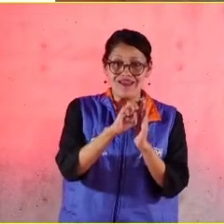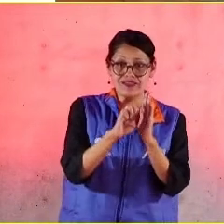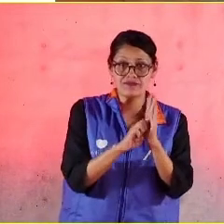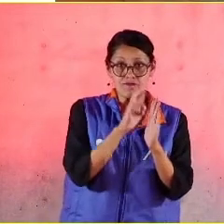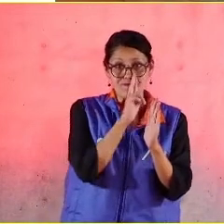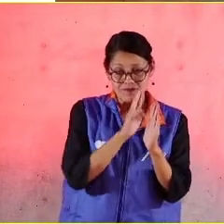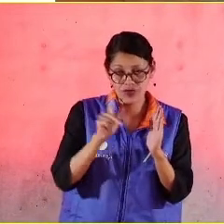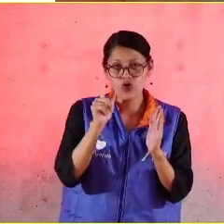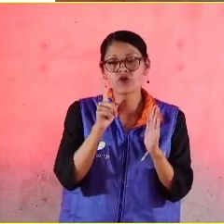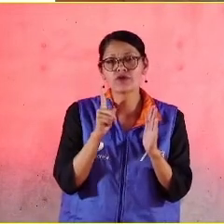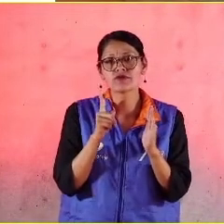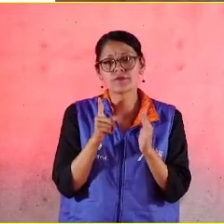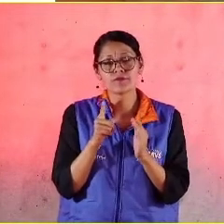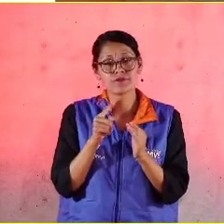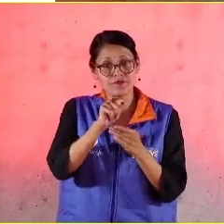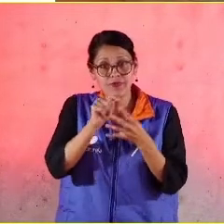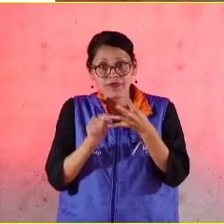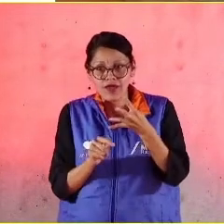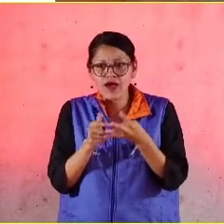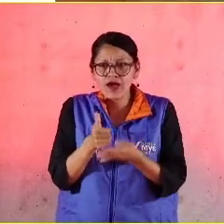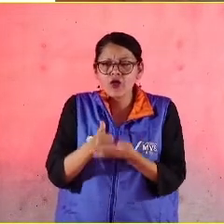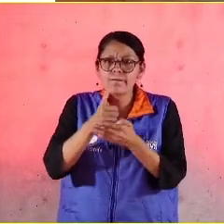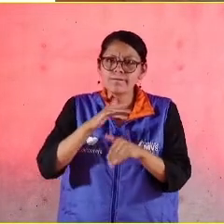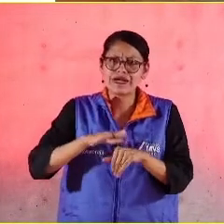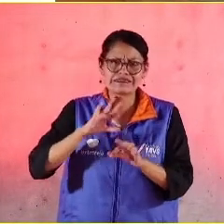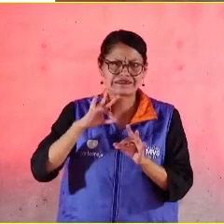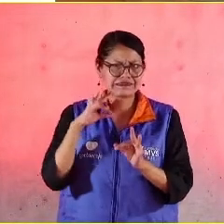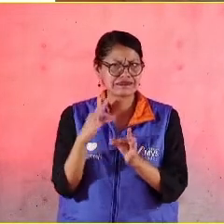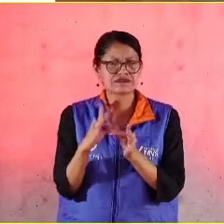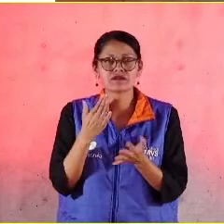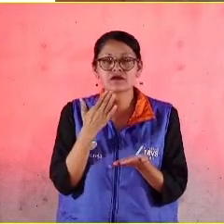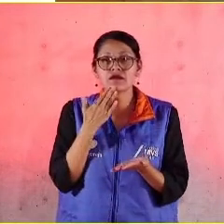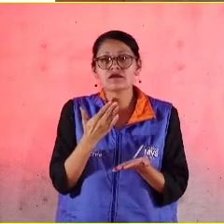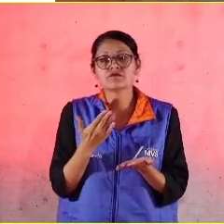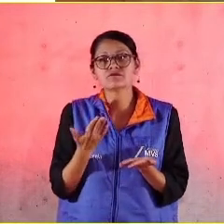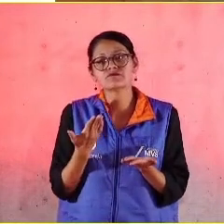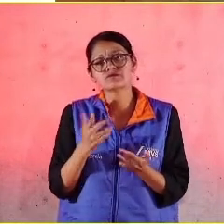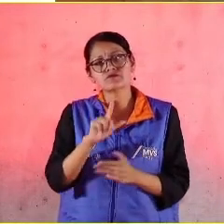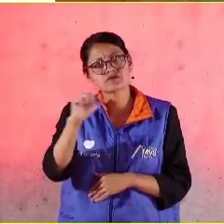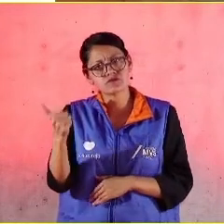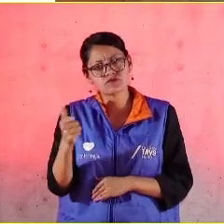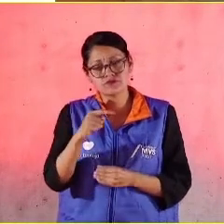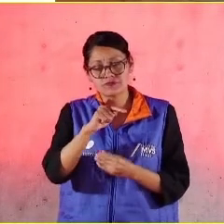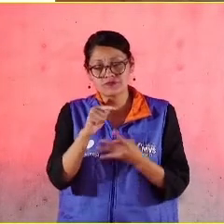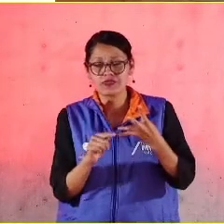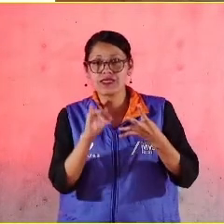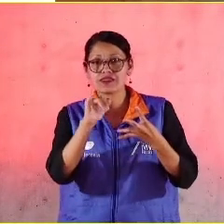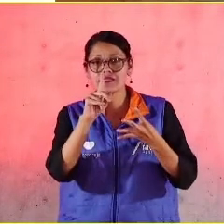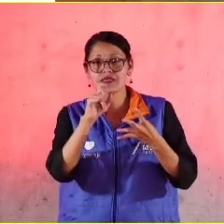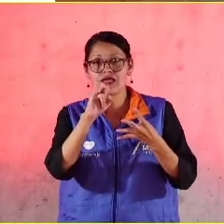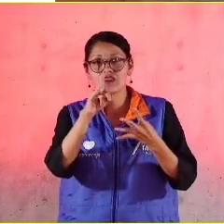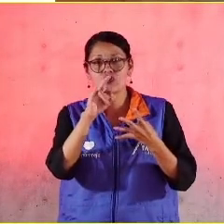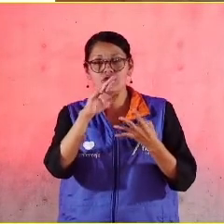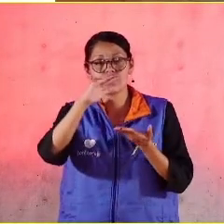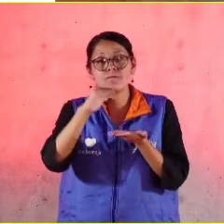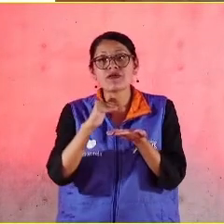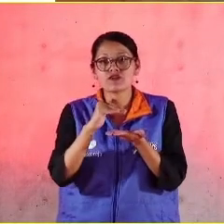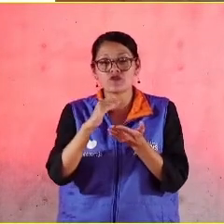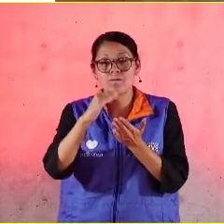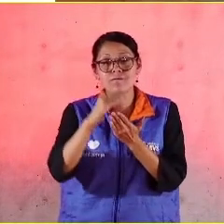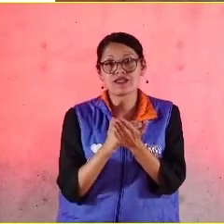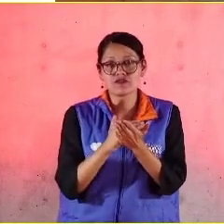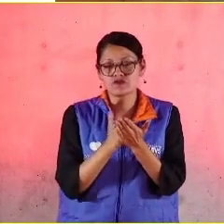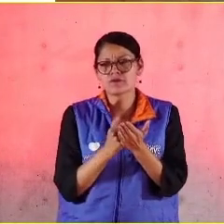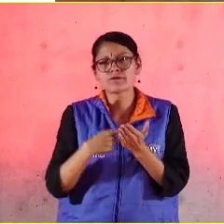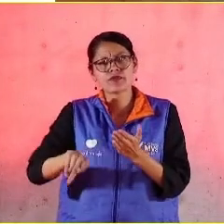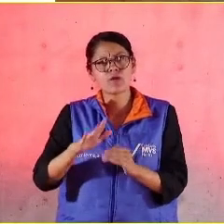con indicadores más precisos, incluso con menos indicadores, pero con mucho más precisión,